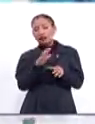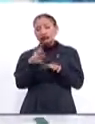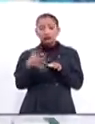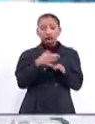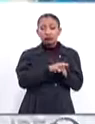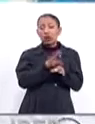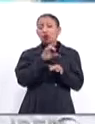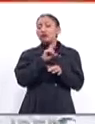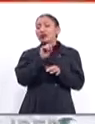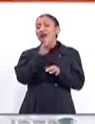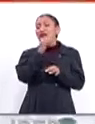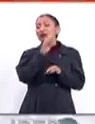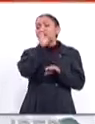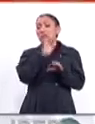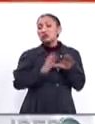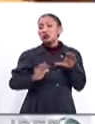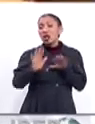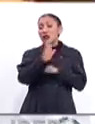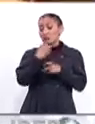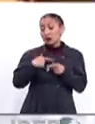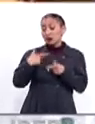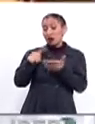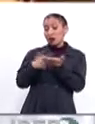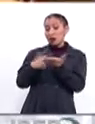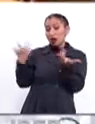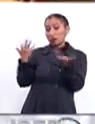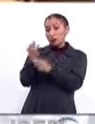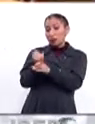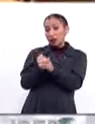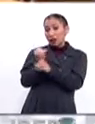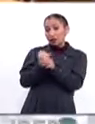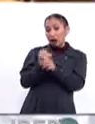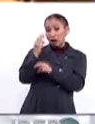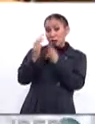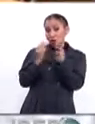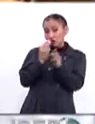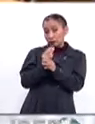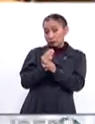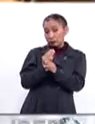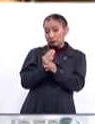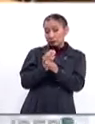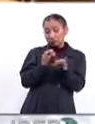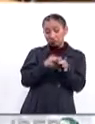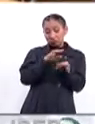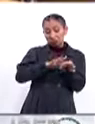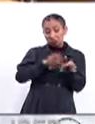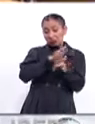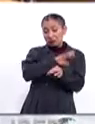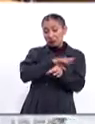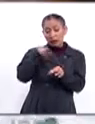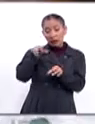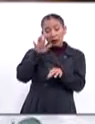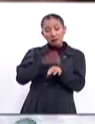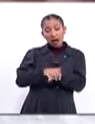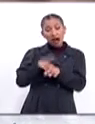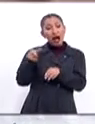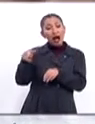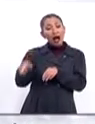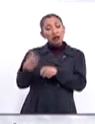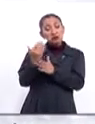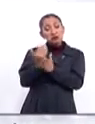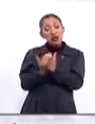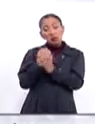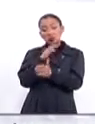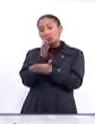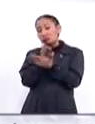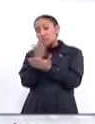en promedio solo un 29% de los investigadores que hay a nivel mundial, siendo el sector privado el área en la que tienen una